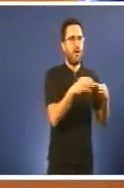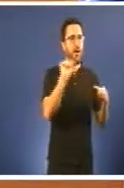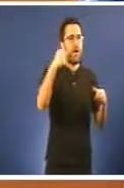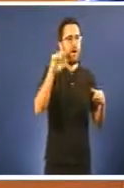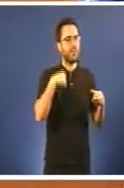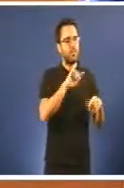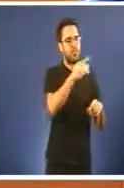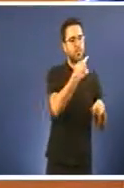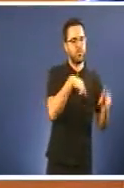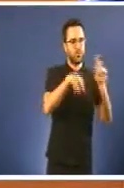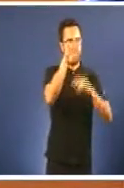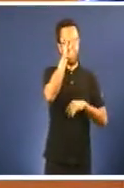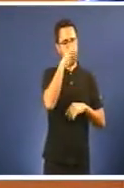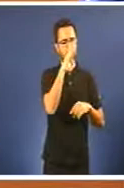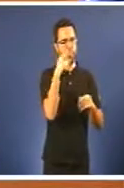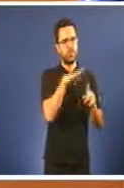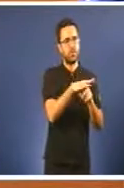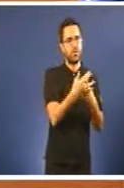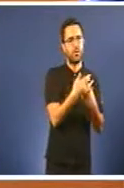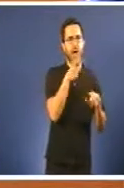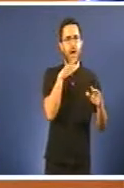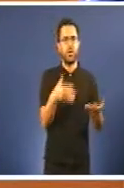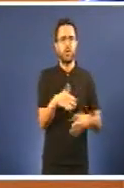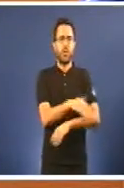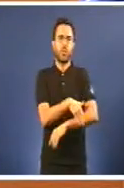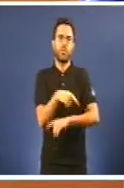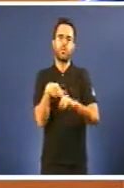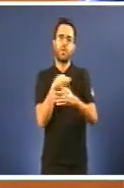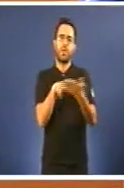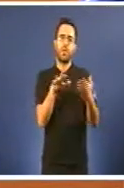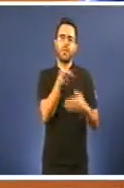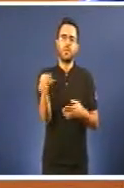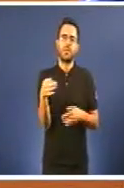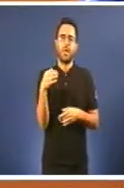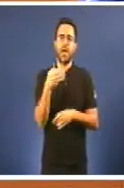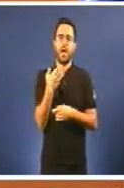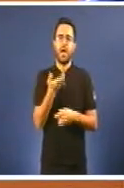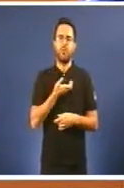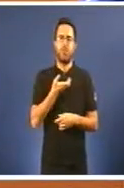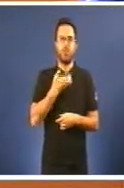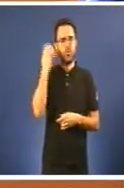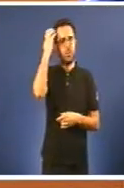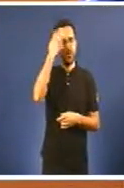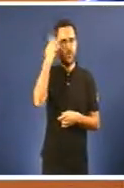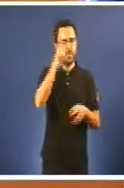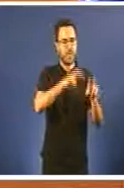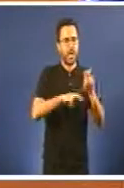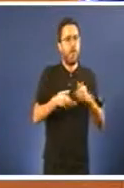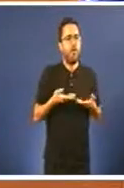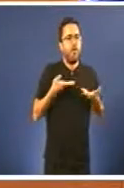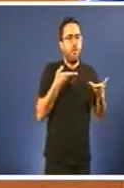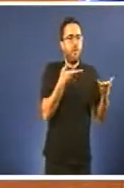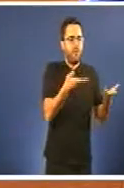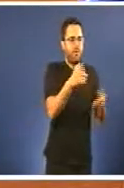esta situación. E, de logo, que o actual Goberno da Asunta e, por suposto, o Conselho da Coruña están a ofrecer solucións, aos